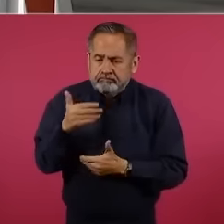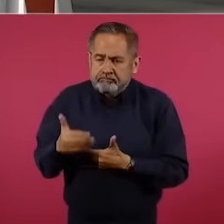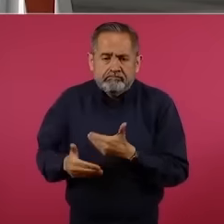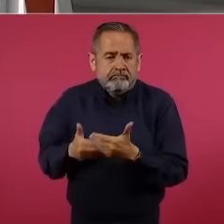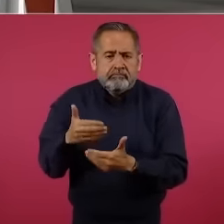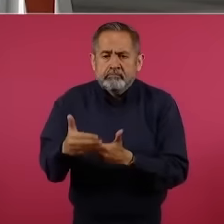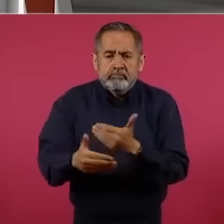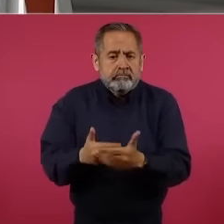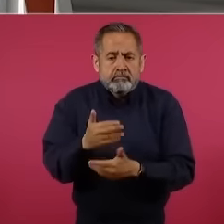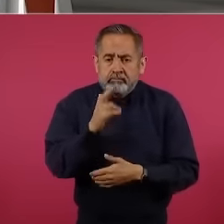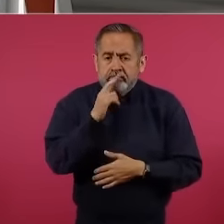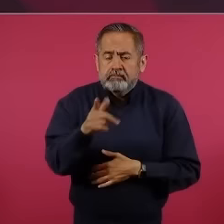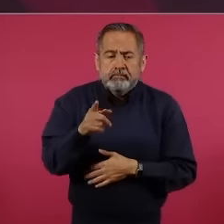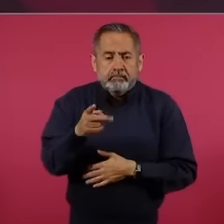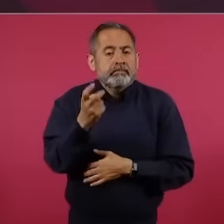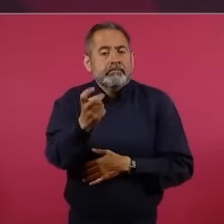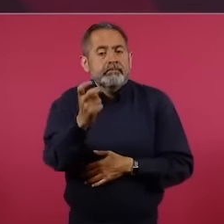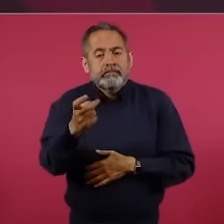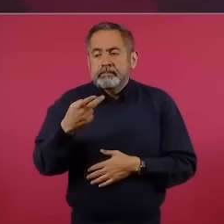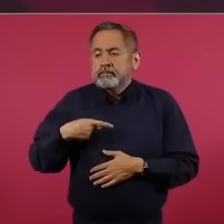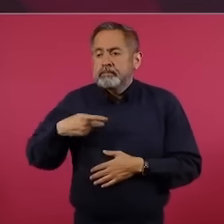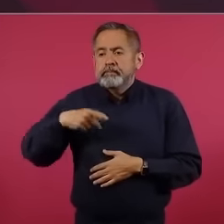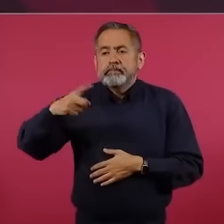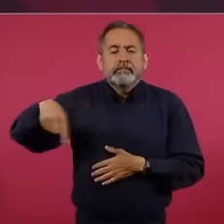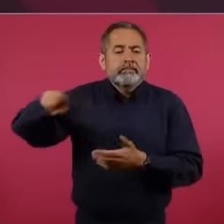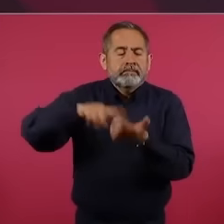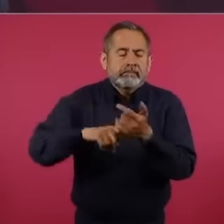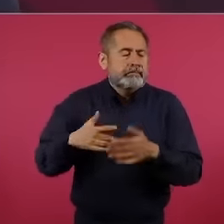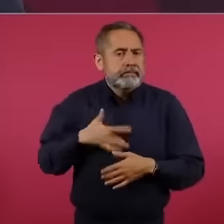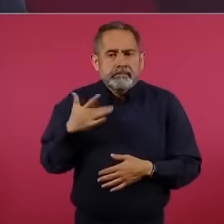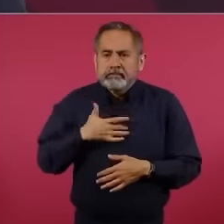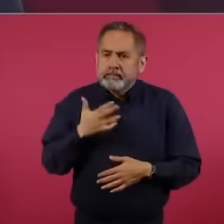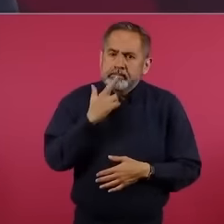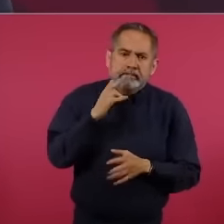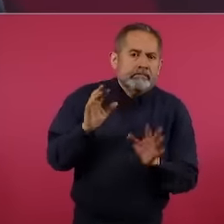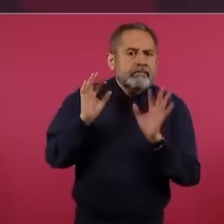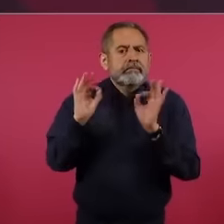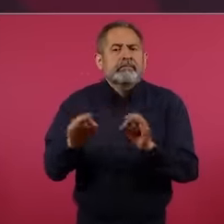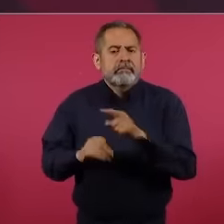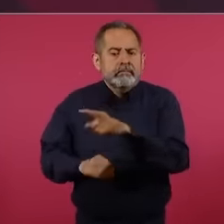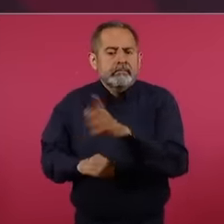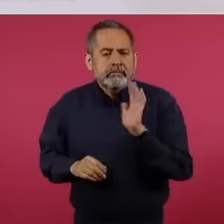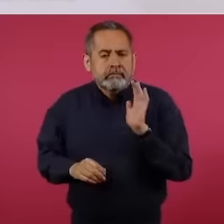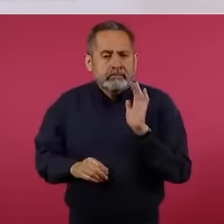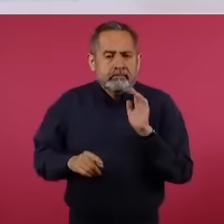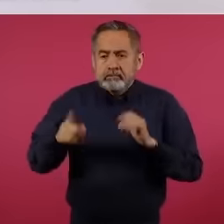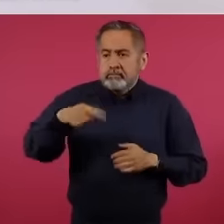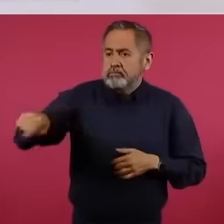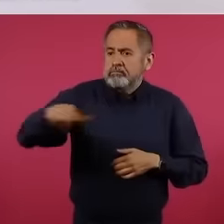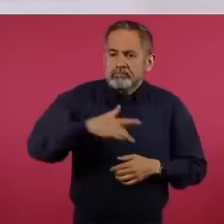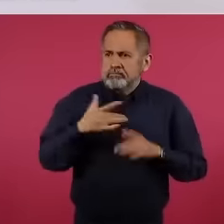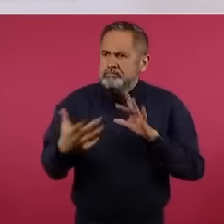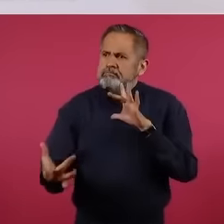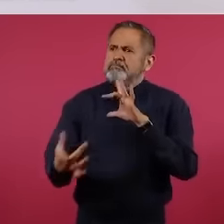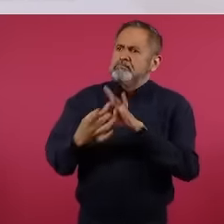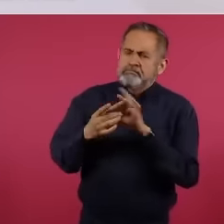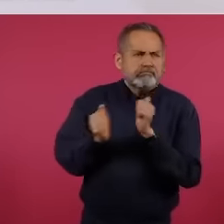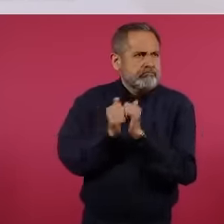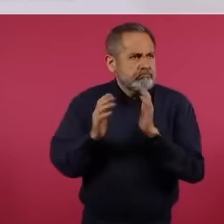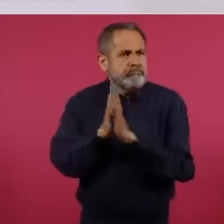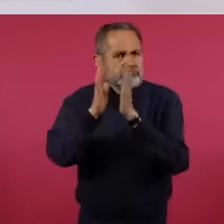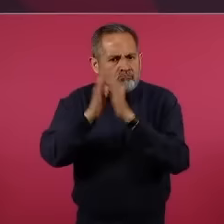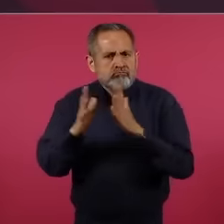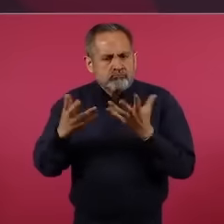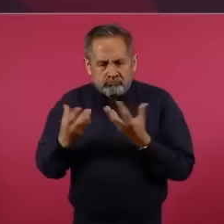Hoy, en un acto de firmeza y determinación, el presidente de México, Andrés Manuel López Obrador, salió al